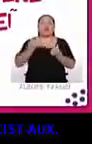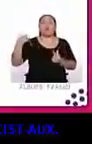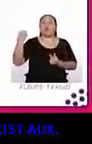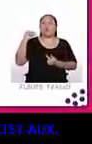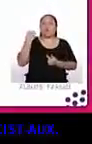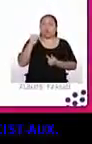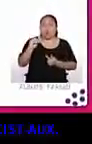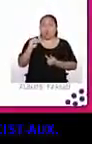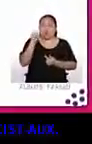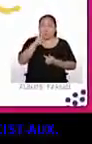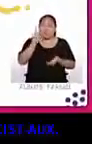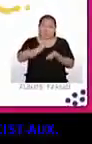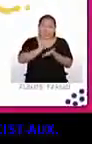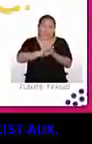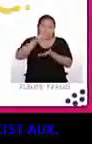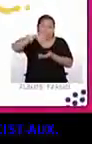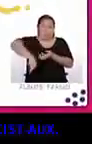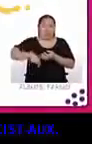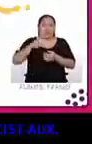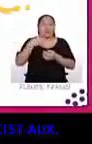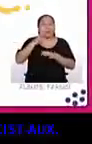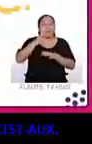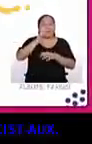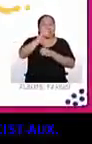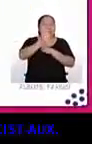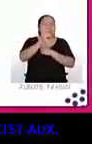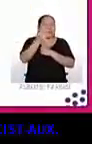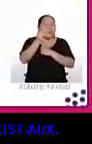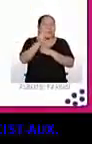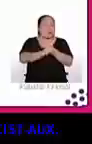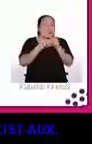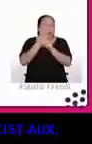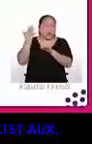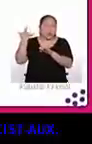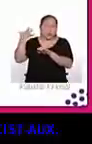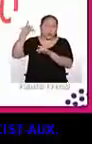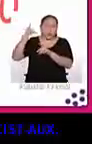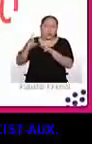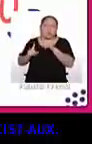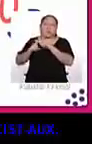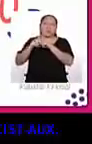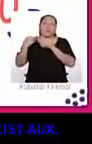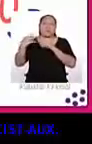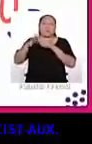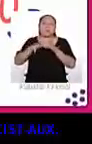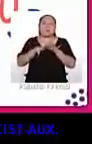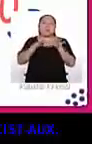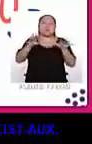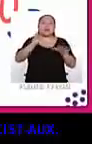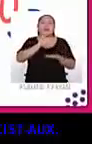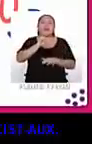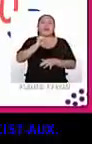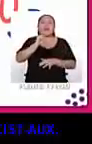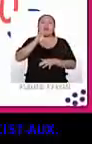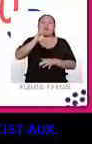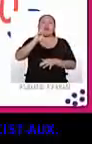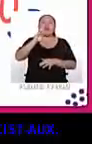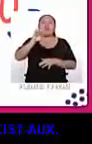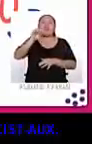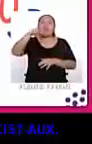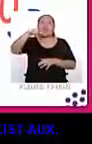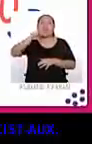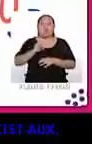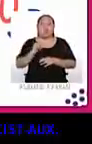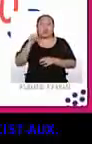enorme. Este género musical llegó hace 10 años y es parte de la ola coreana o Hallyu. Movimiento